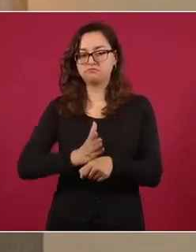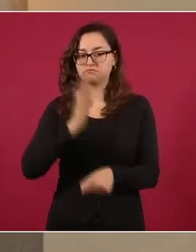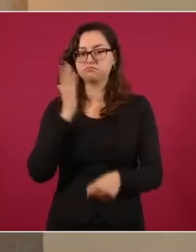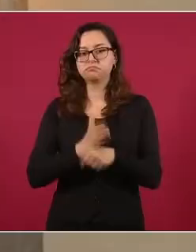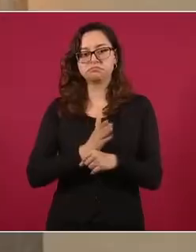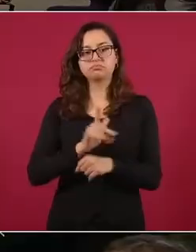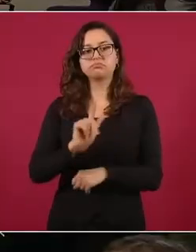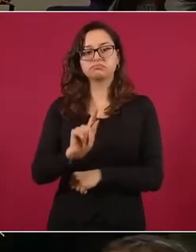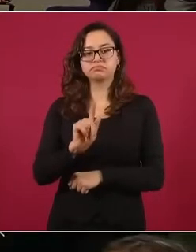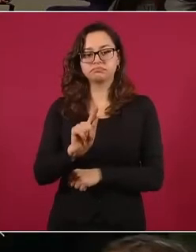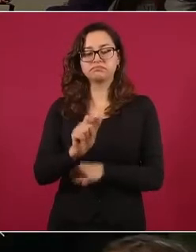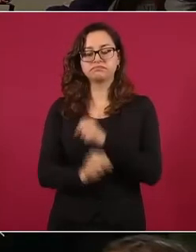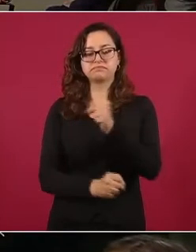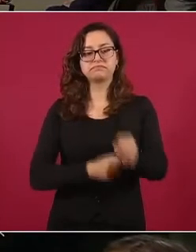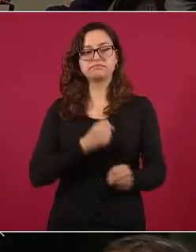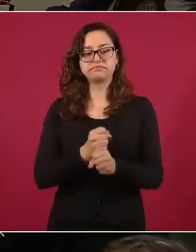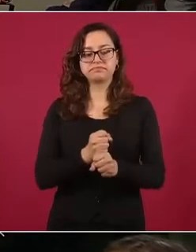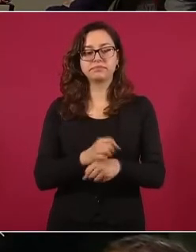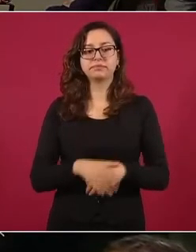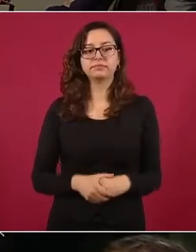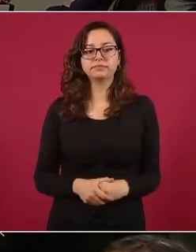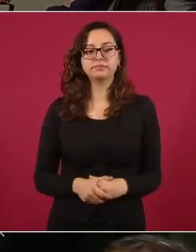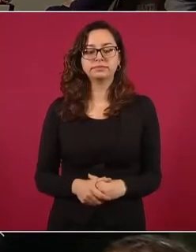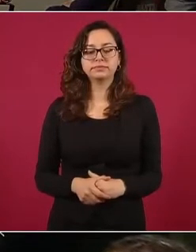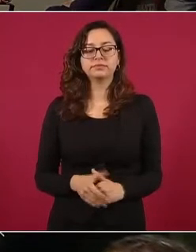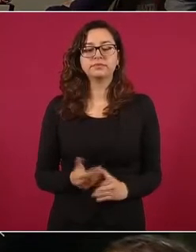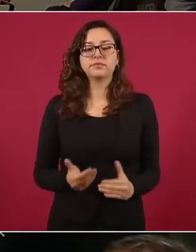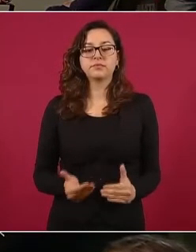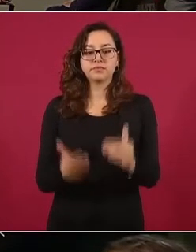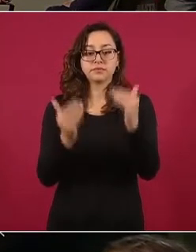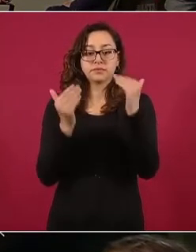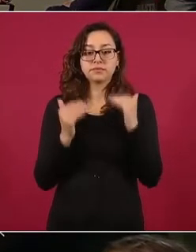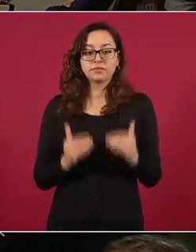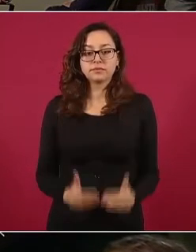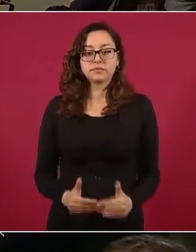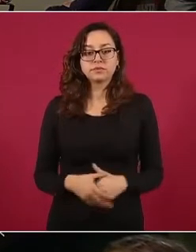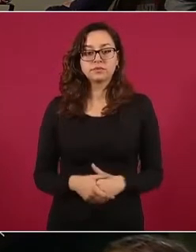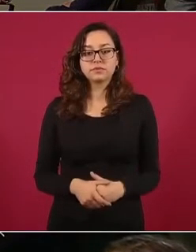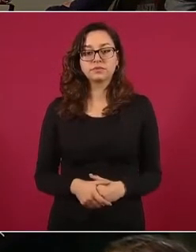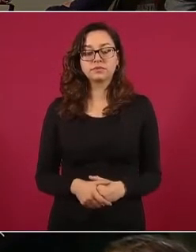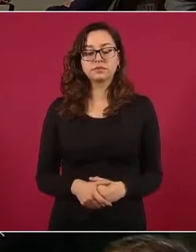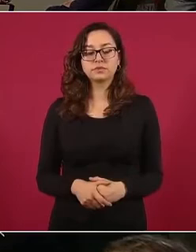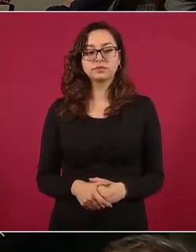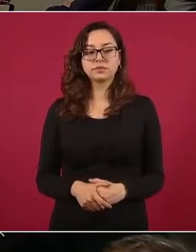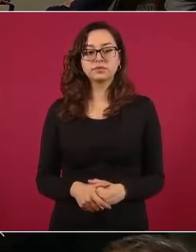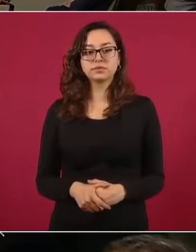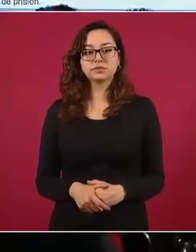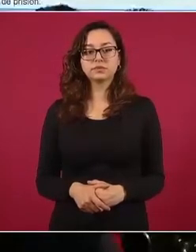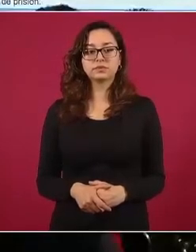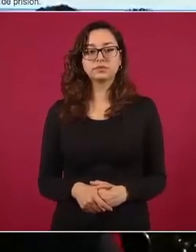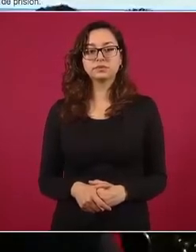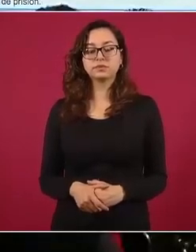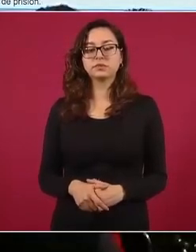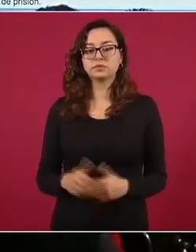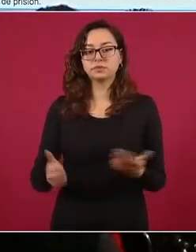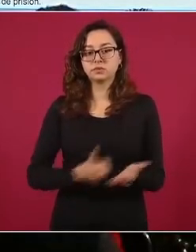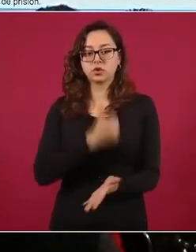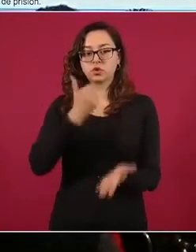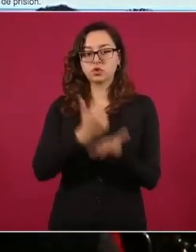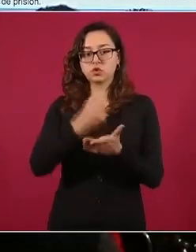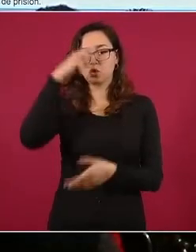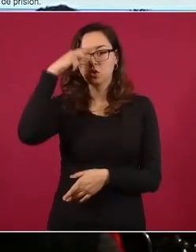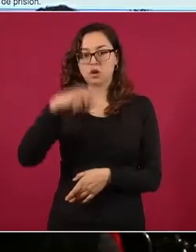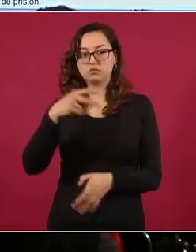70 años de prisión. Siguiente. En el caso de la Fiscalía de la Ciudad de México ante el